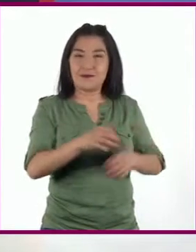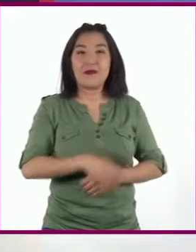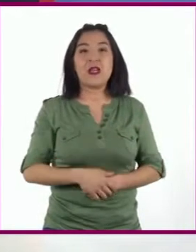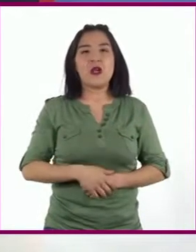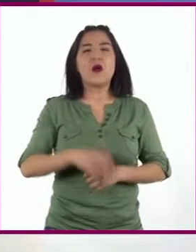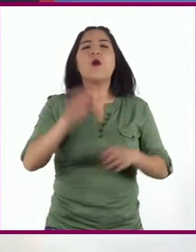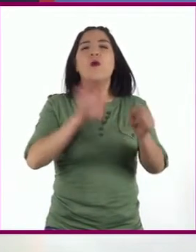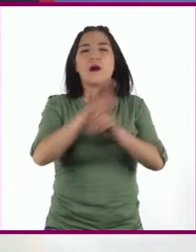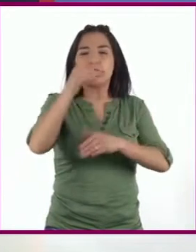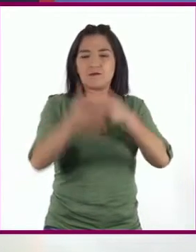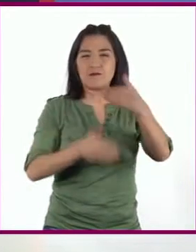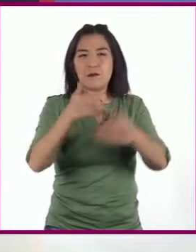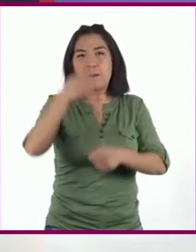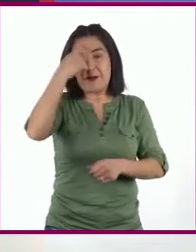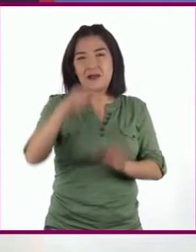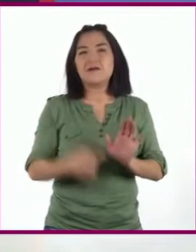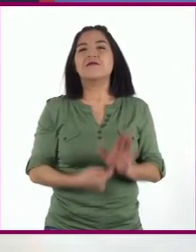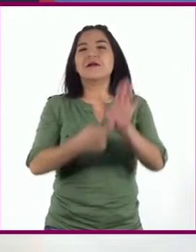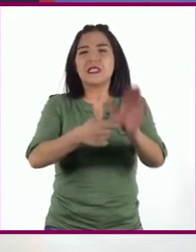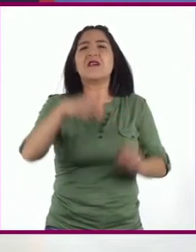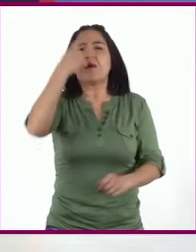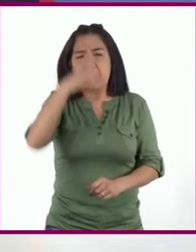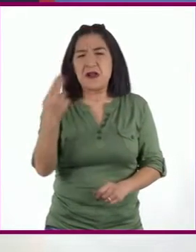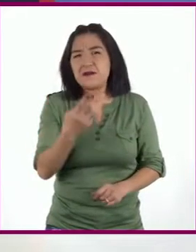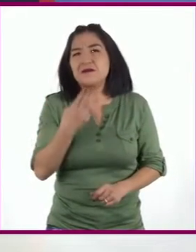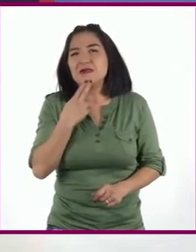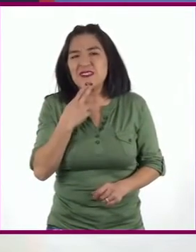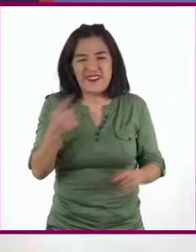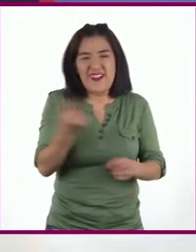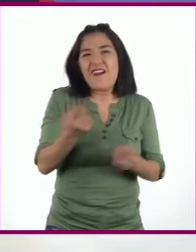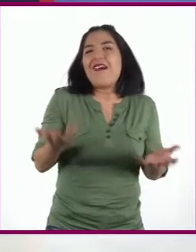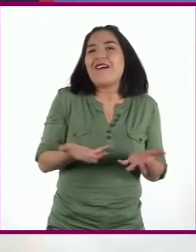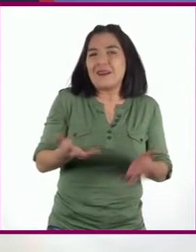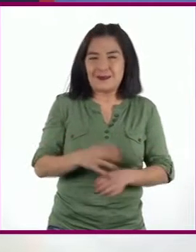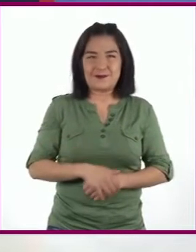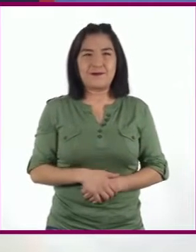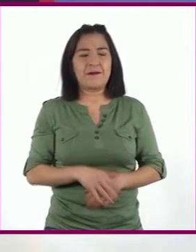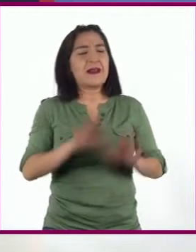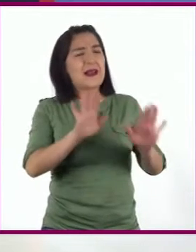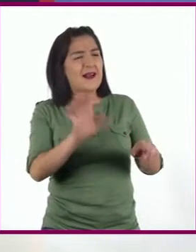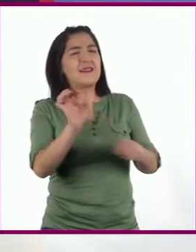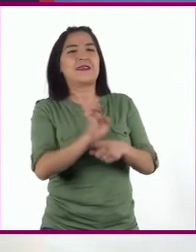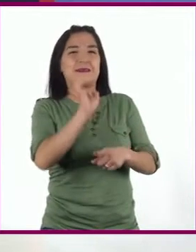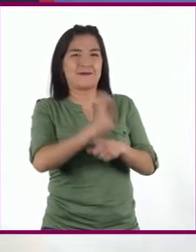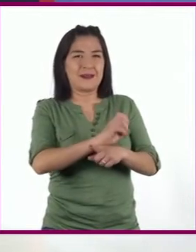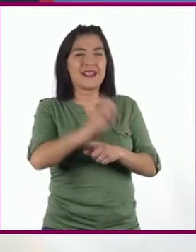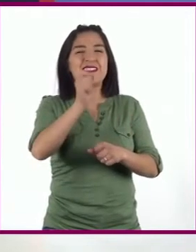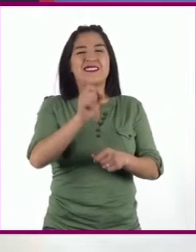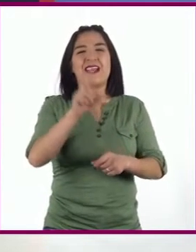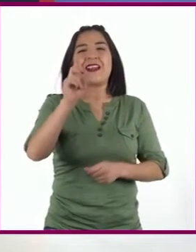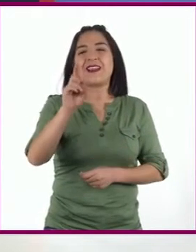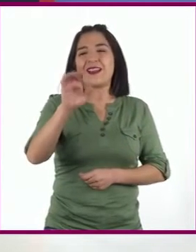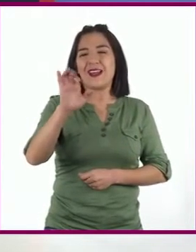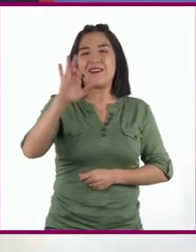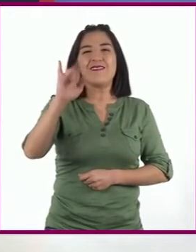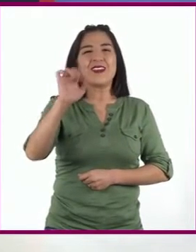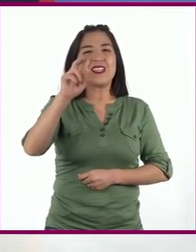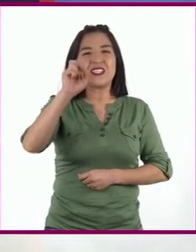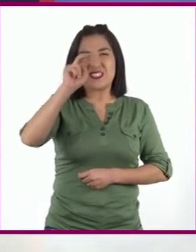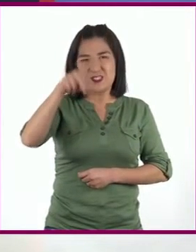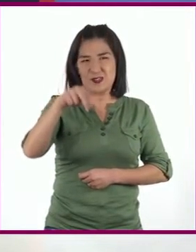manifiesta para qué sirve o lo que hace. Entonces, volviendo a la definición de nuestro